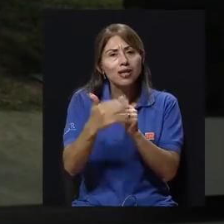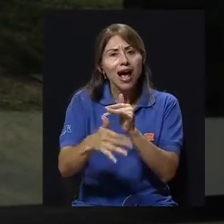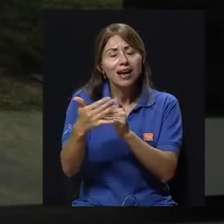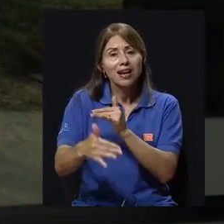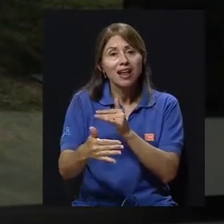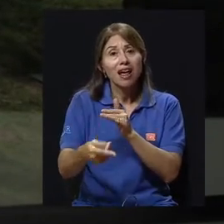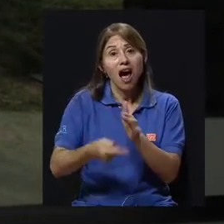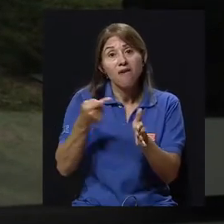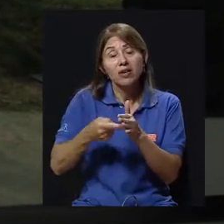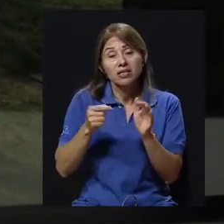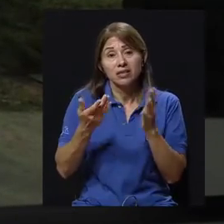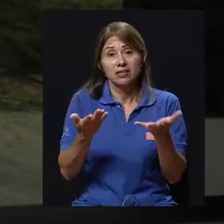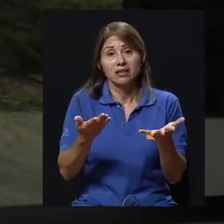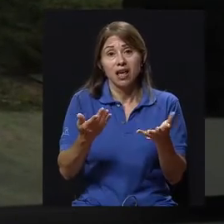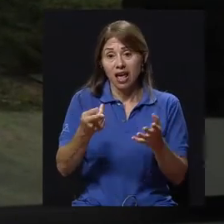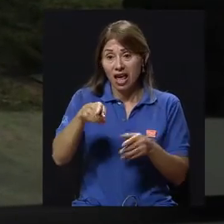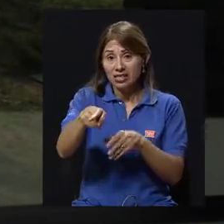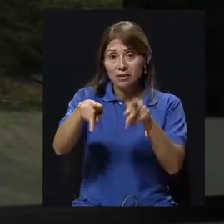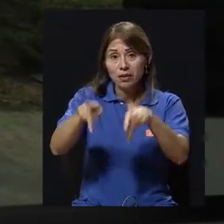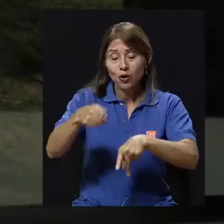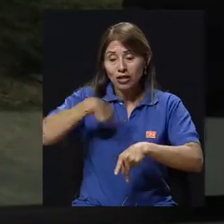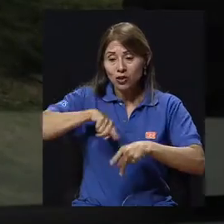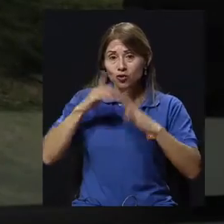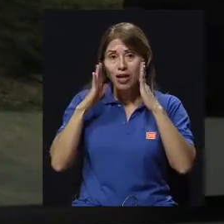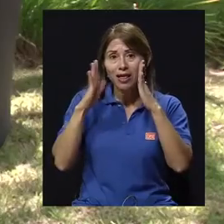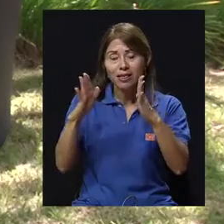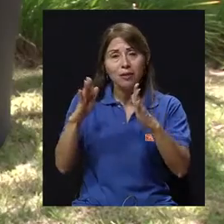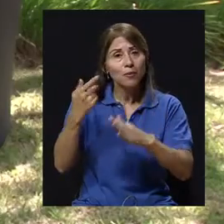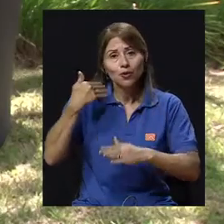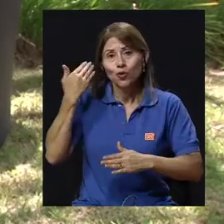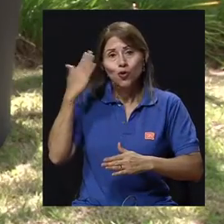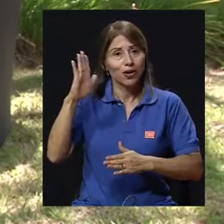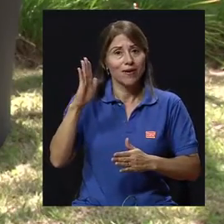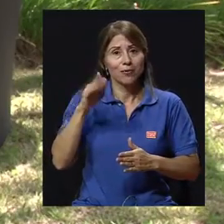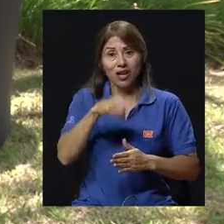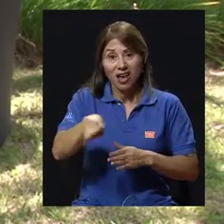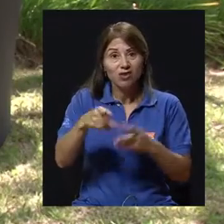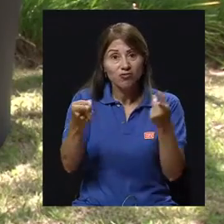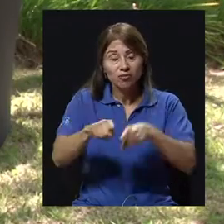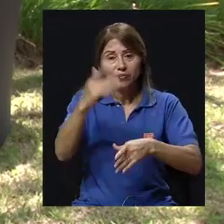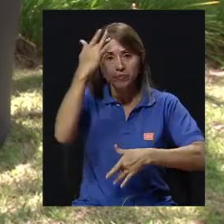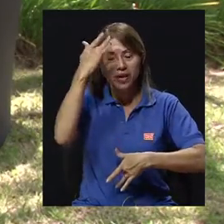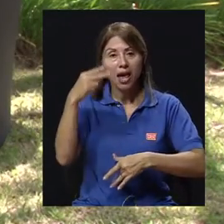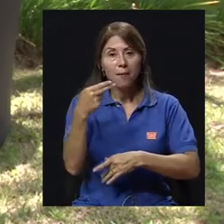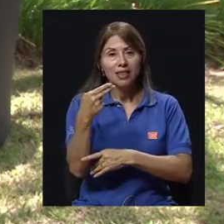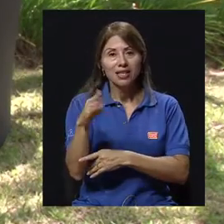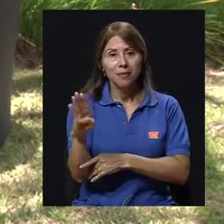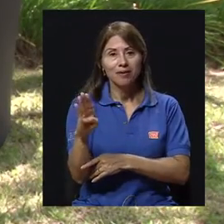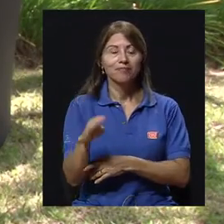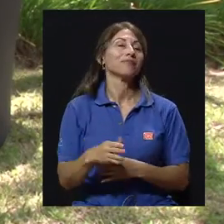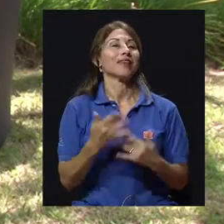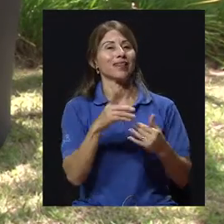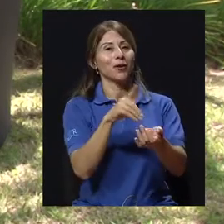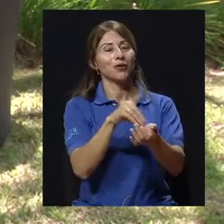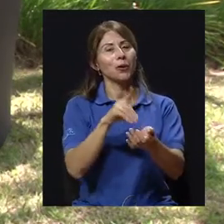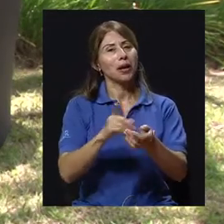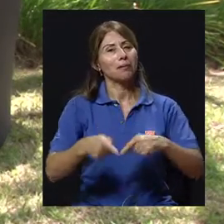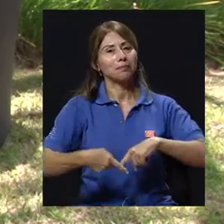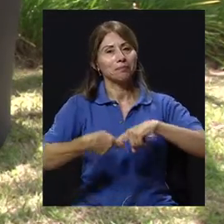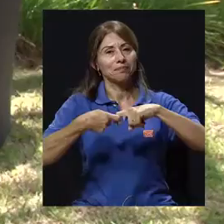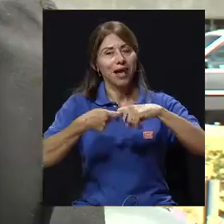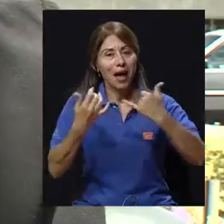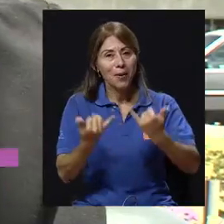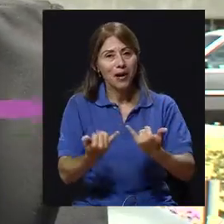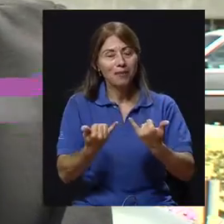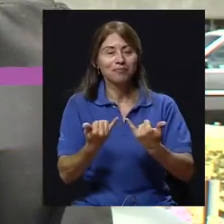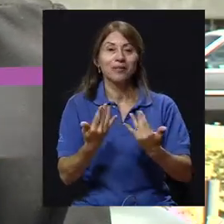muchas veces no sabemos si estas personas tienen o no tienen hepatitis B. Doctora, vamos a realizar una primera pausa en esta conversación, la voy a